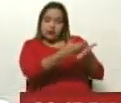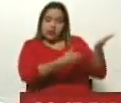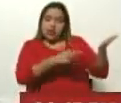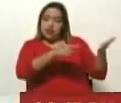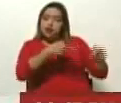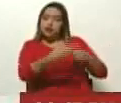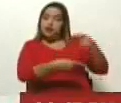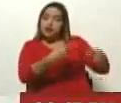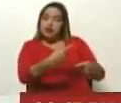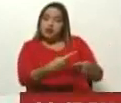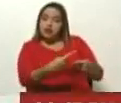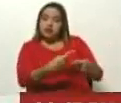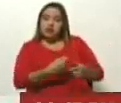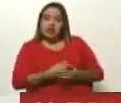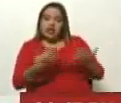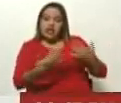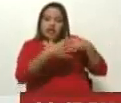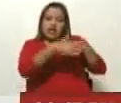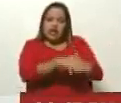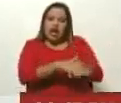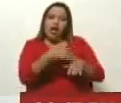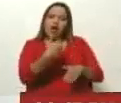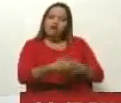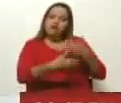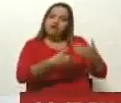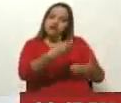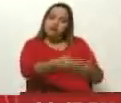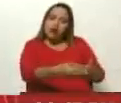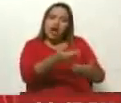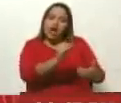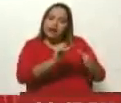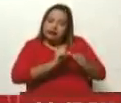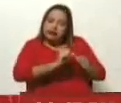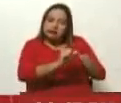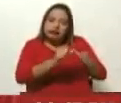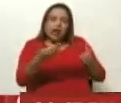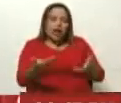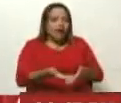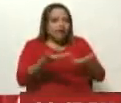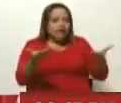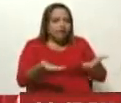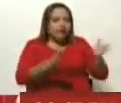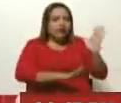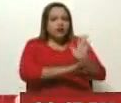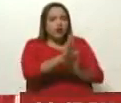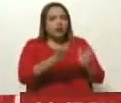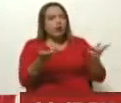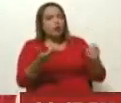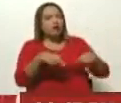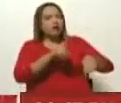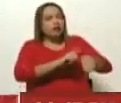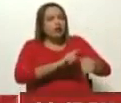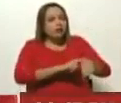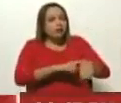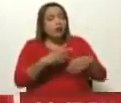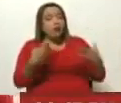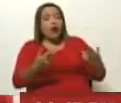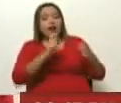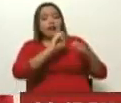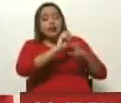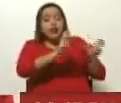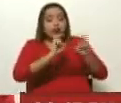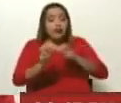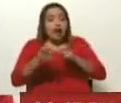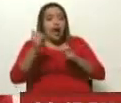proceso integral y progresivo. Va a seguir avanzando. ¿Cuál es el tiempo? ¿Cuáles son las materias? La va